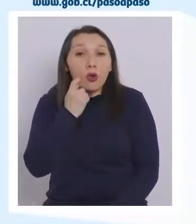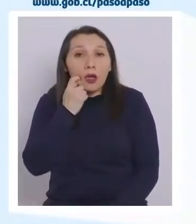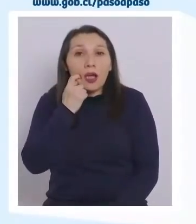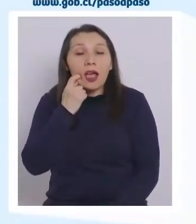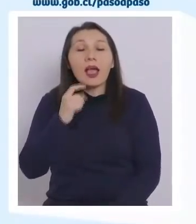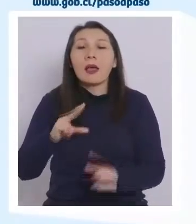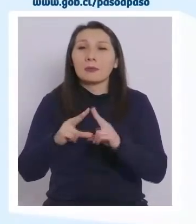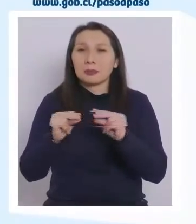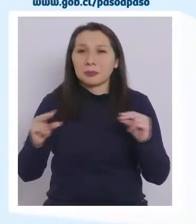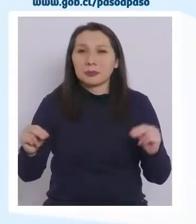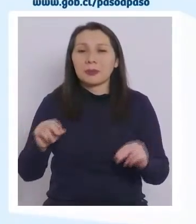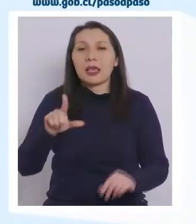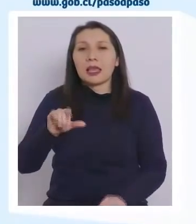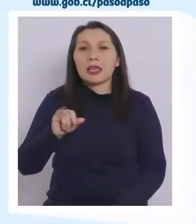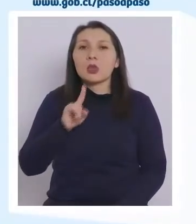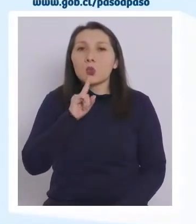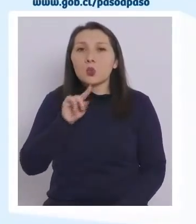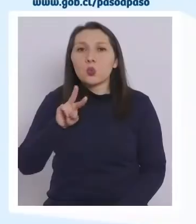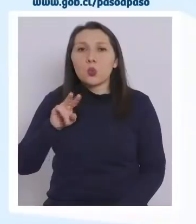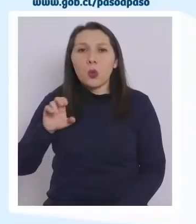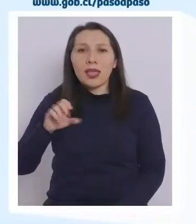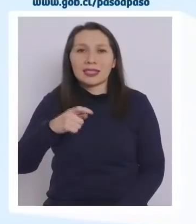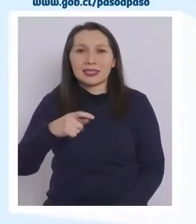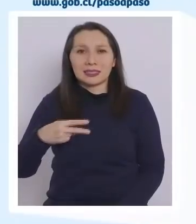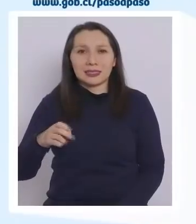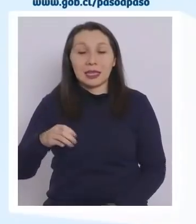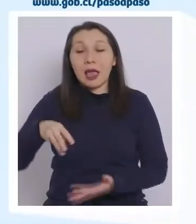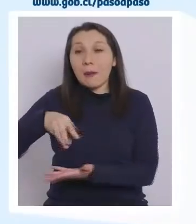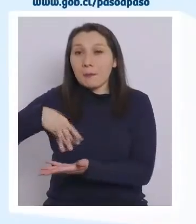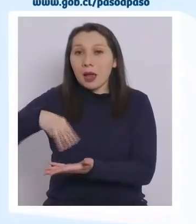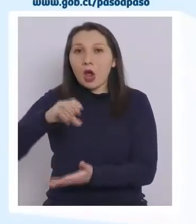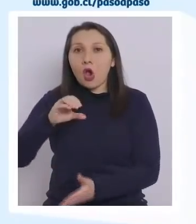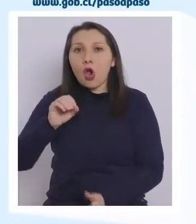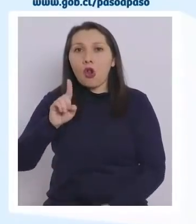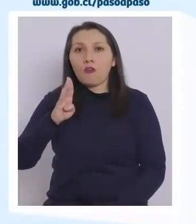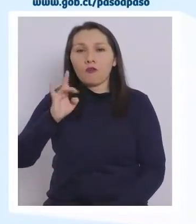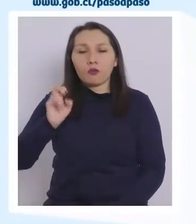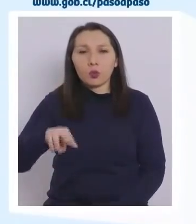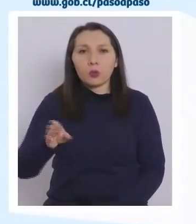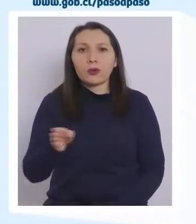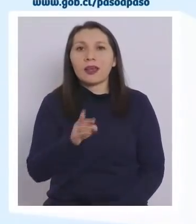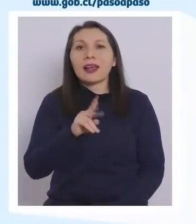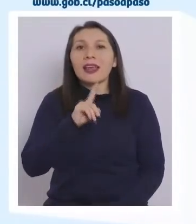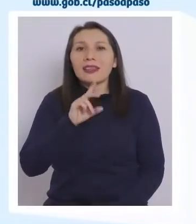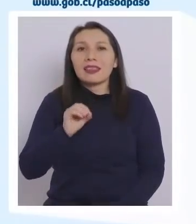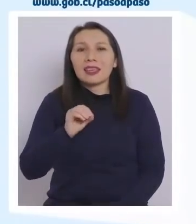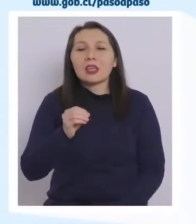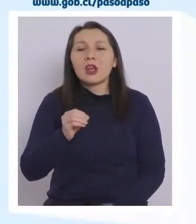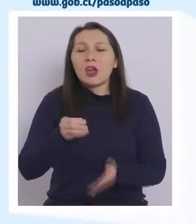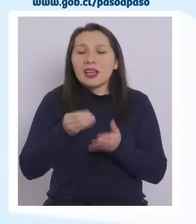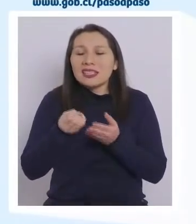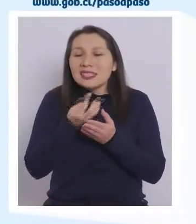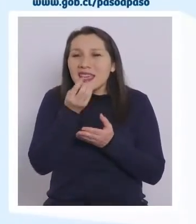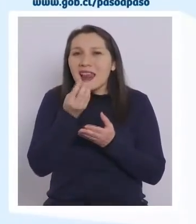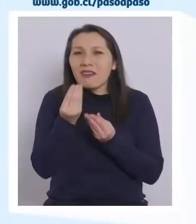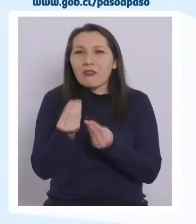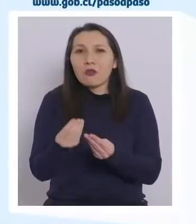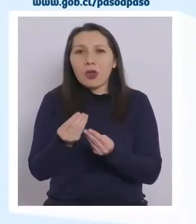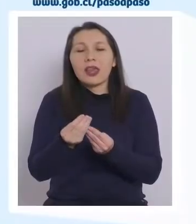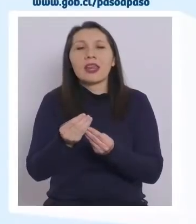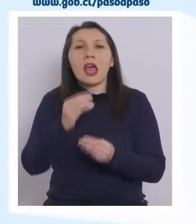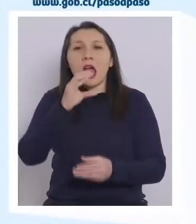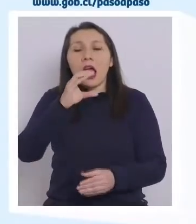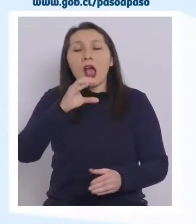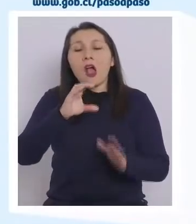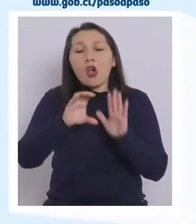Pichilemo y Litueche. En la región de Maule, Colbún, Retiro, Hierbas Buena, Constitución, Linares,